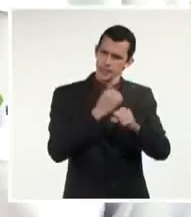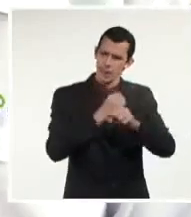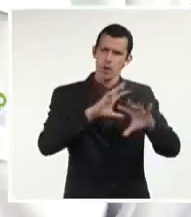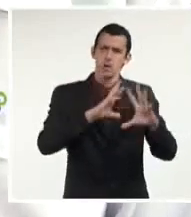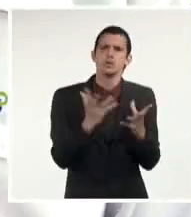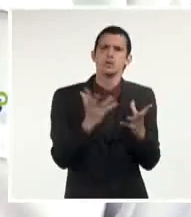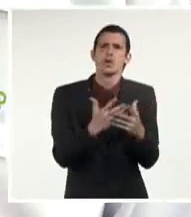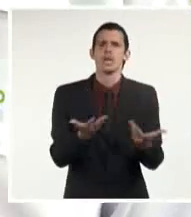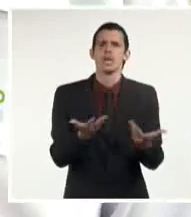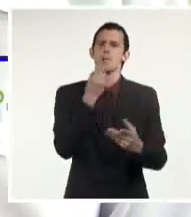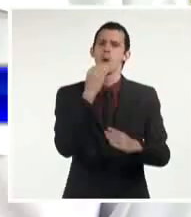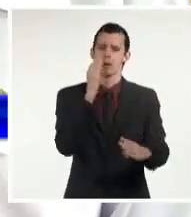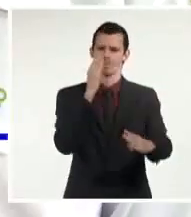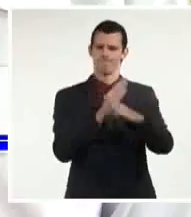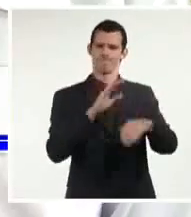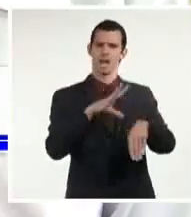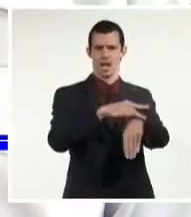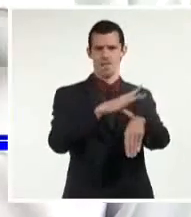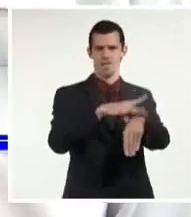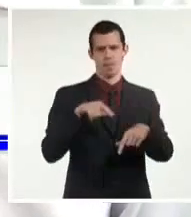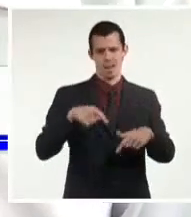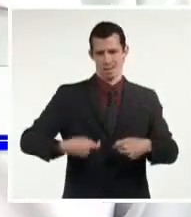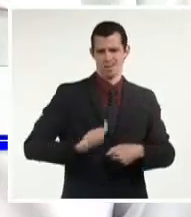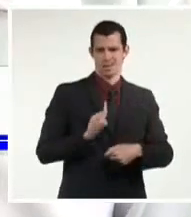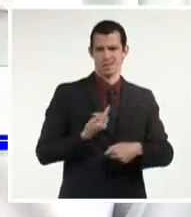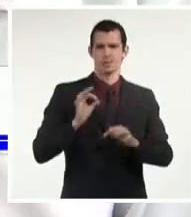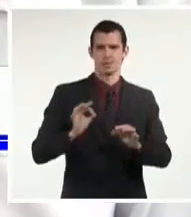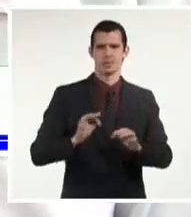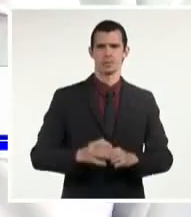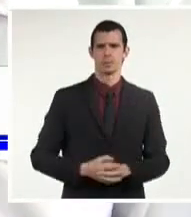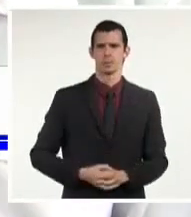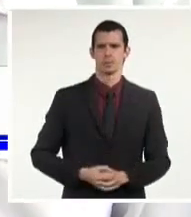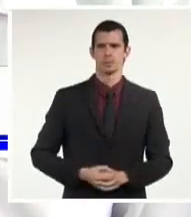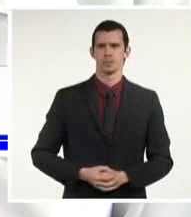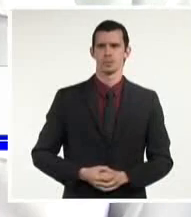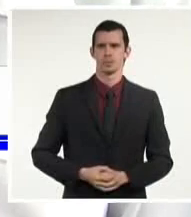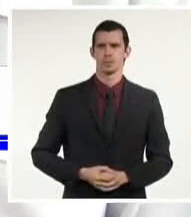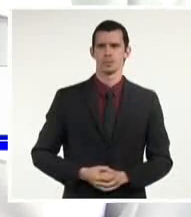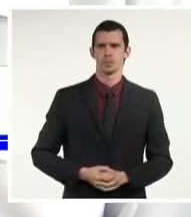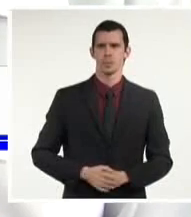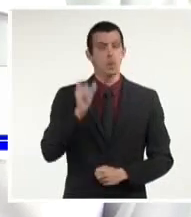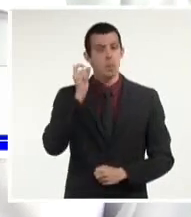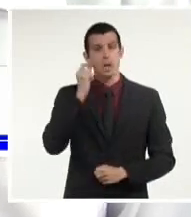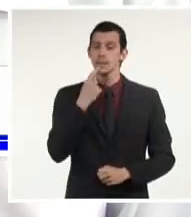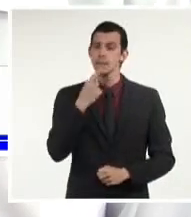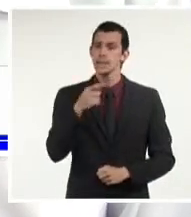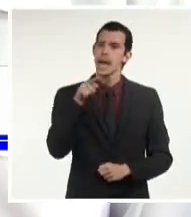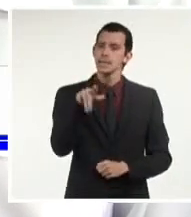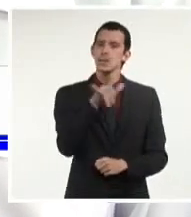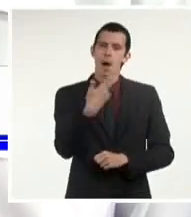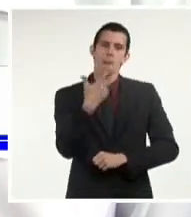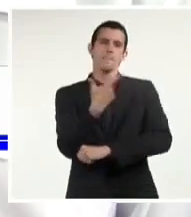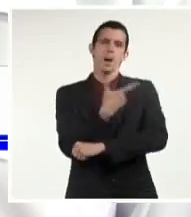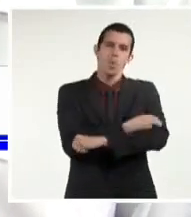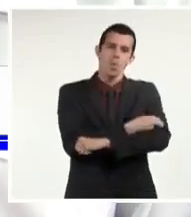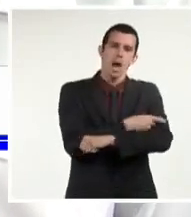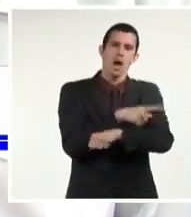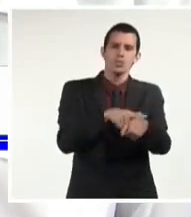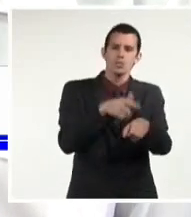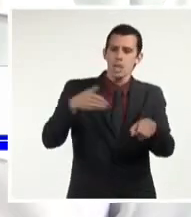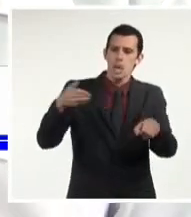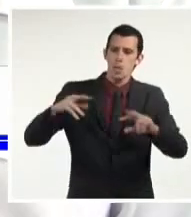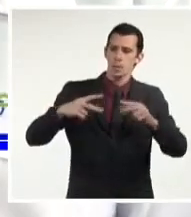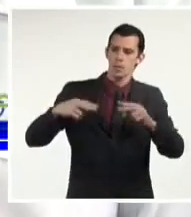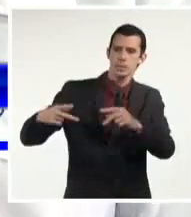Este candidato vacunal está diseñado como una vacuna de subunidades y emplea como antígeno